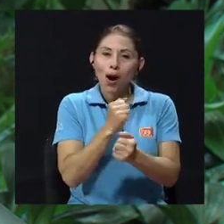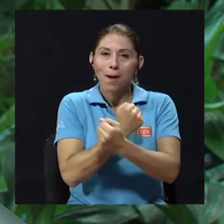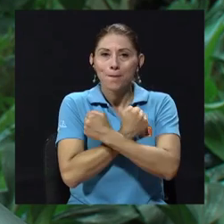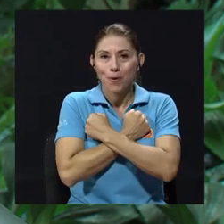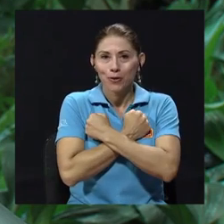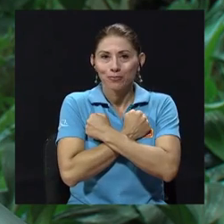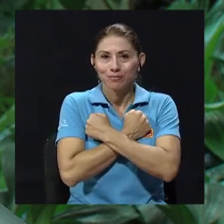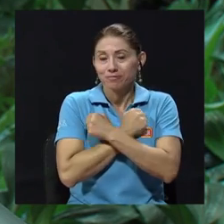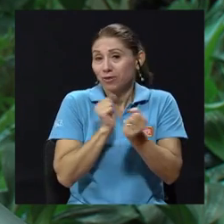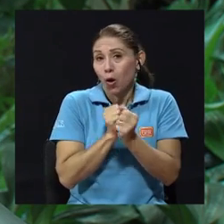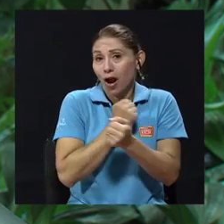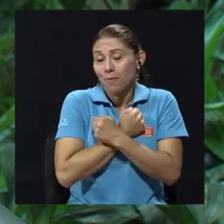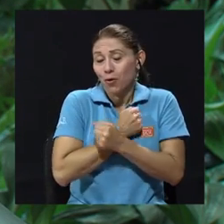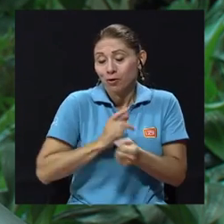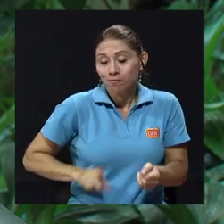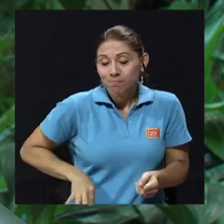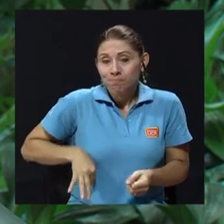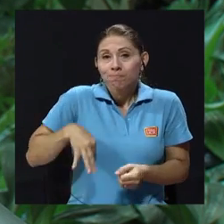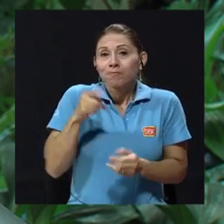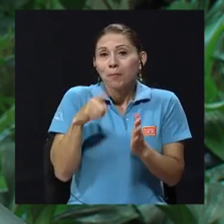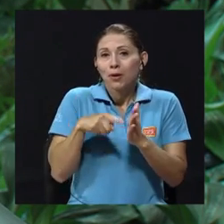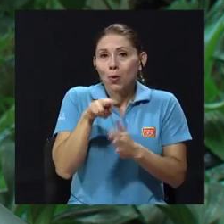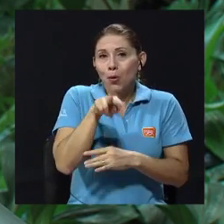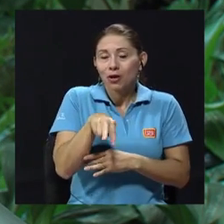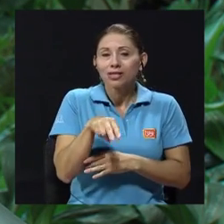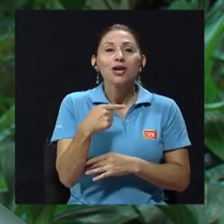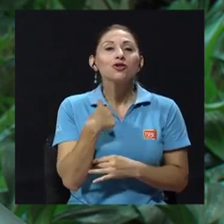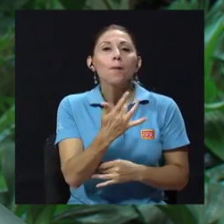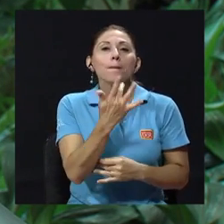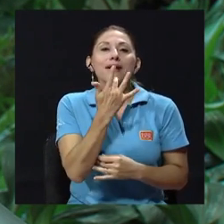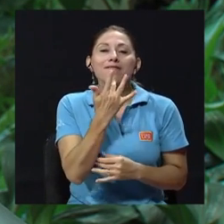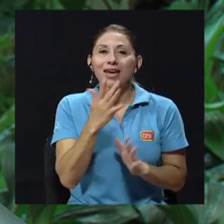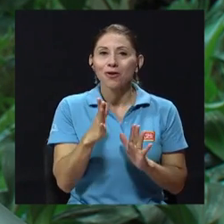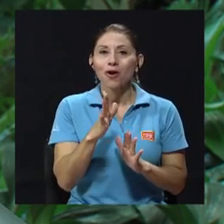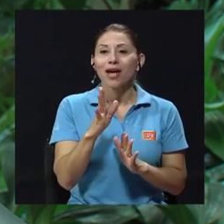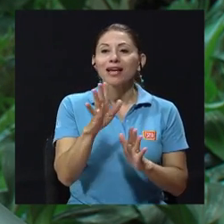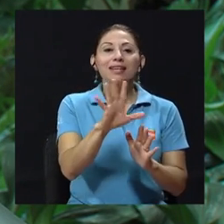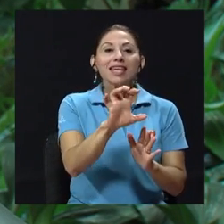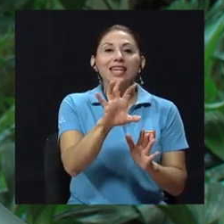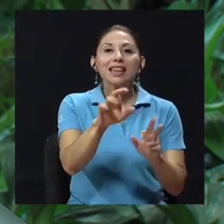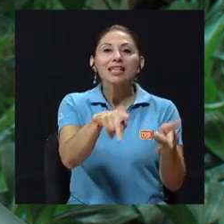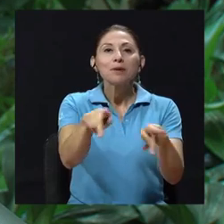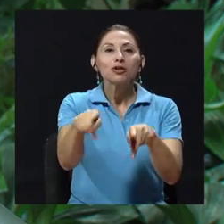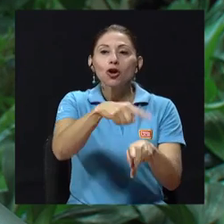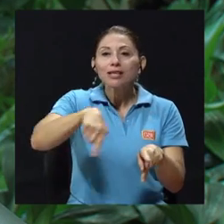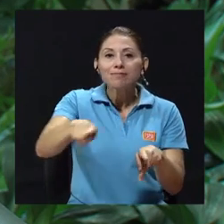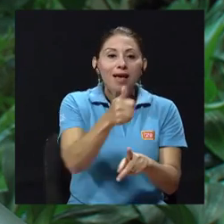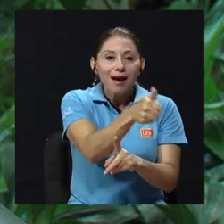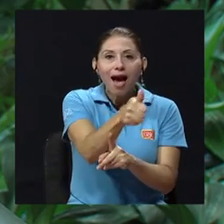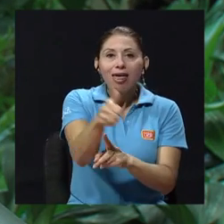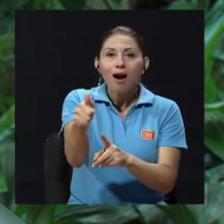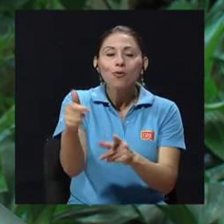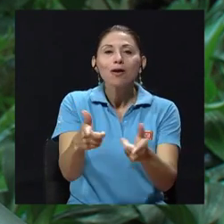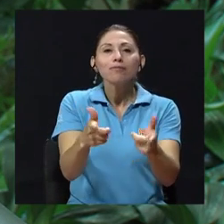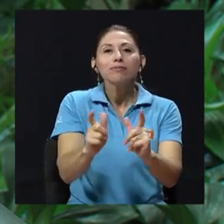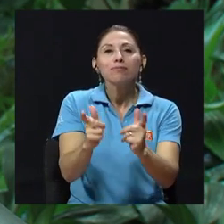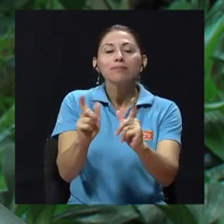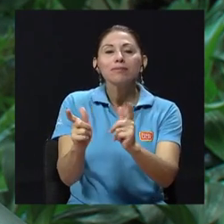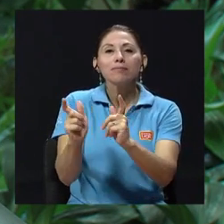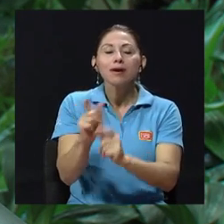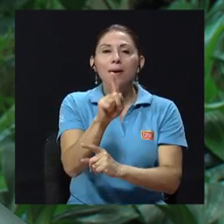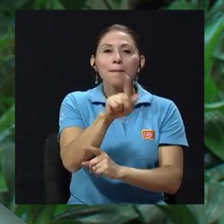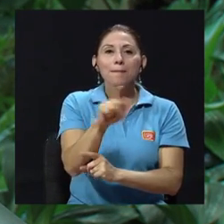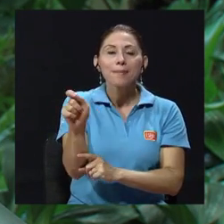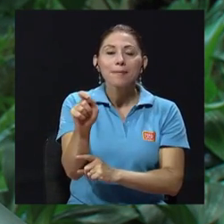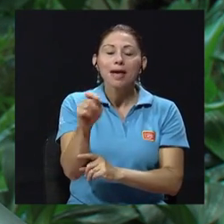sea con amor y tal vez, porque yo prefiero tener 500 personas que donan mil colones y que están identificadas con el